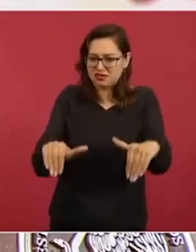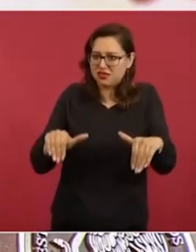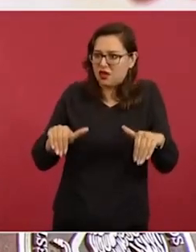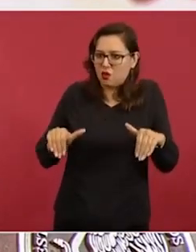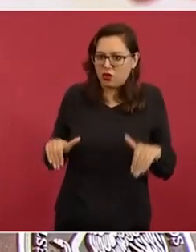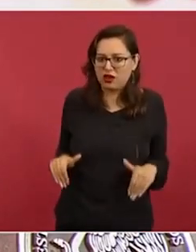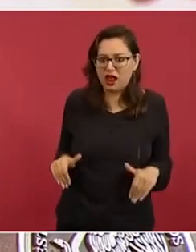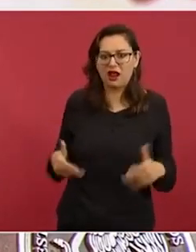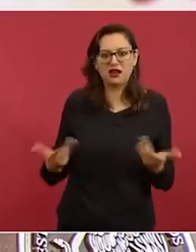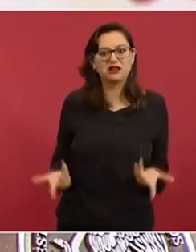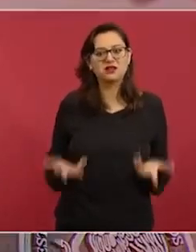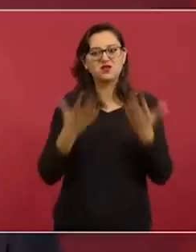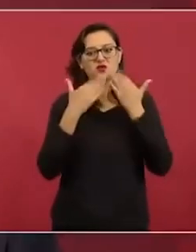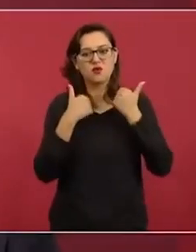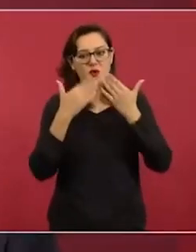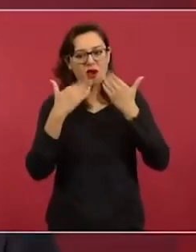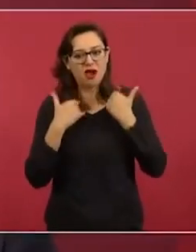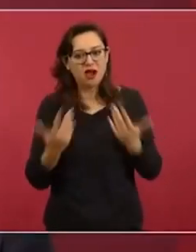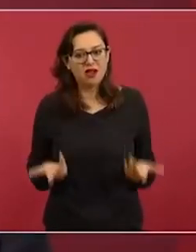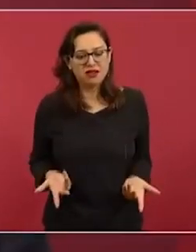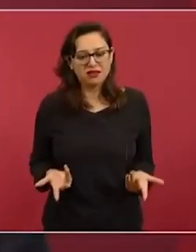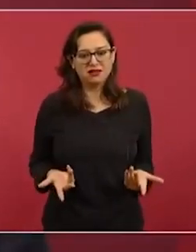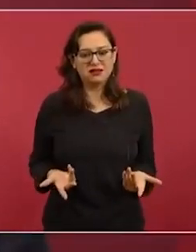imparcialidad.